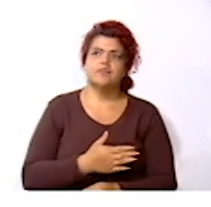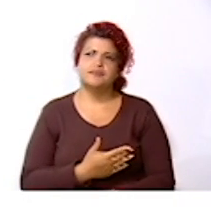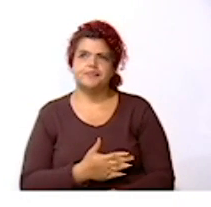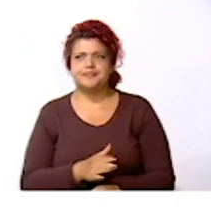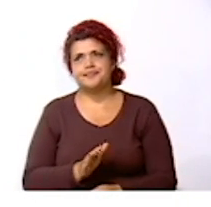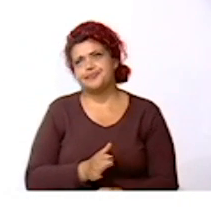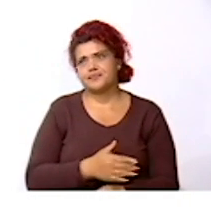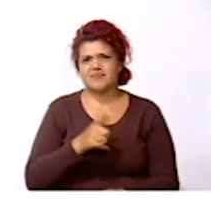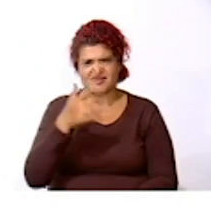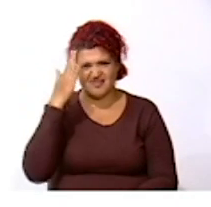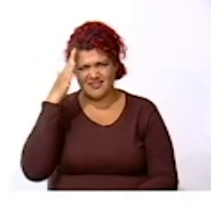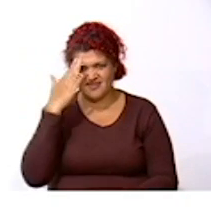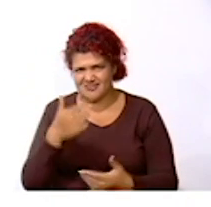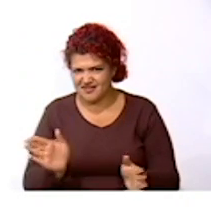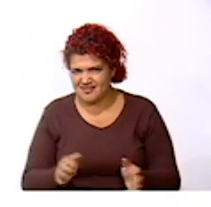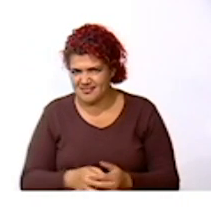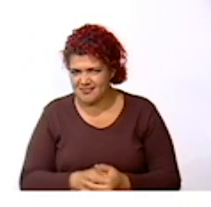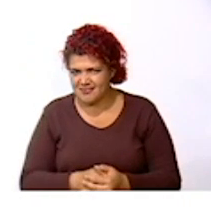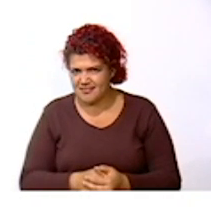¿Sabías que?